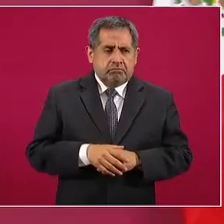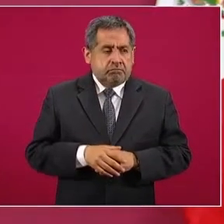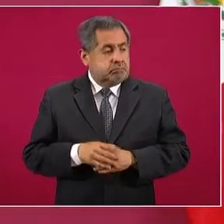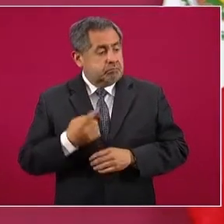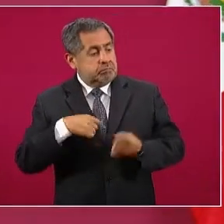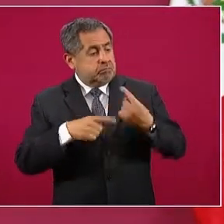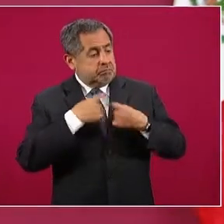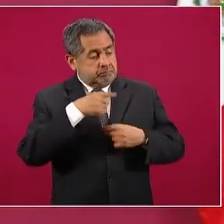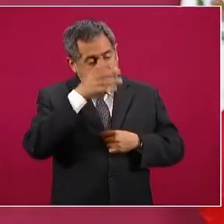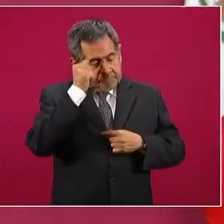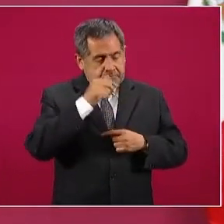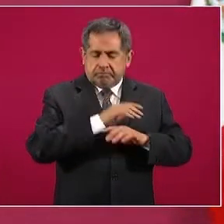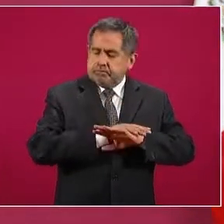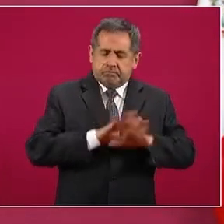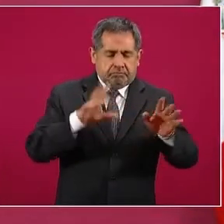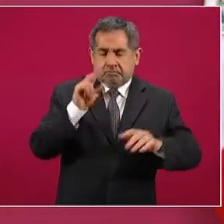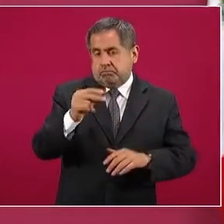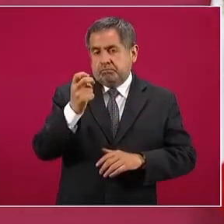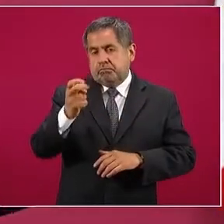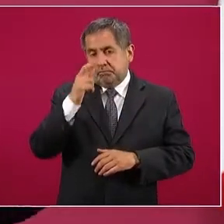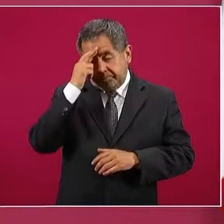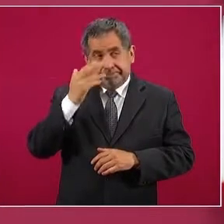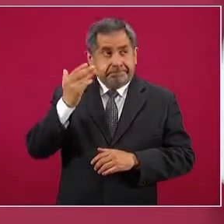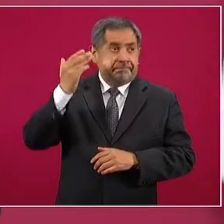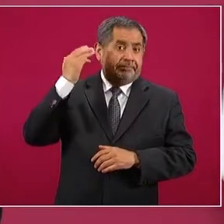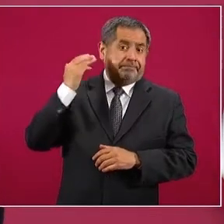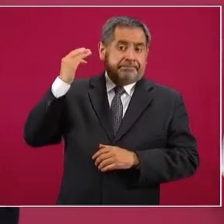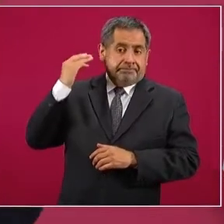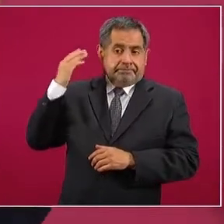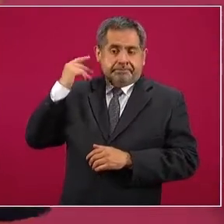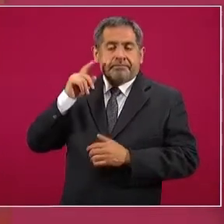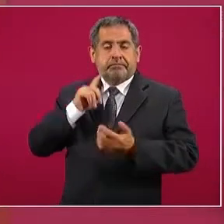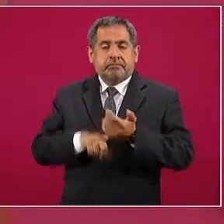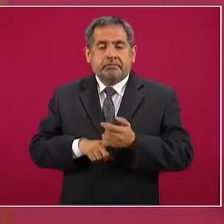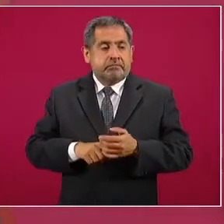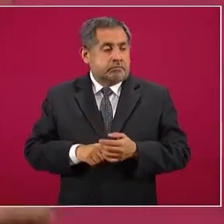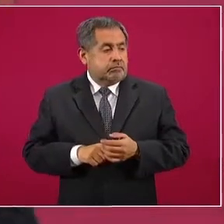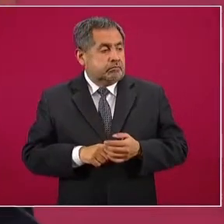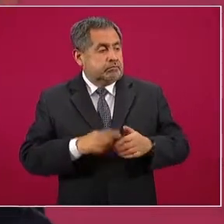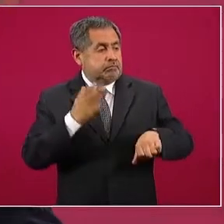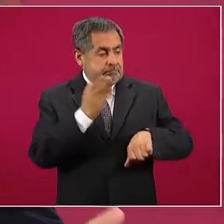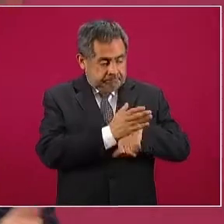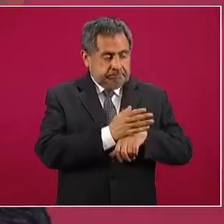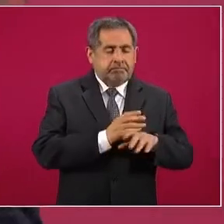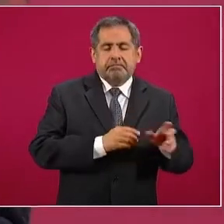al colmo en sexenios pasados que se les devolvía